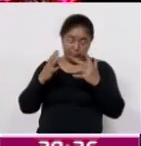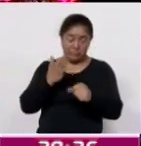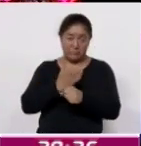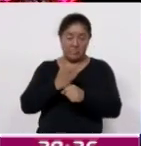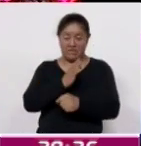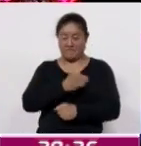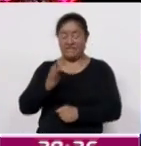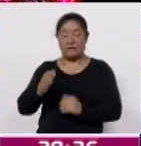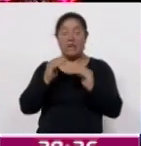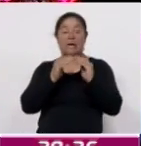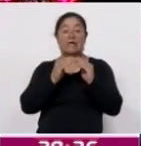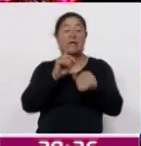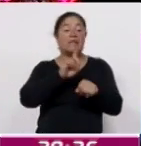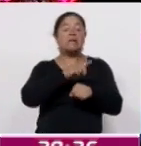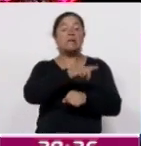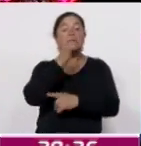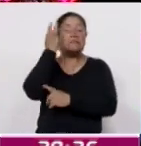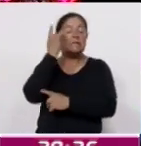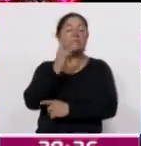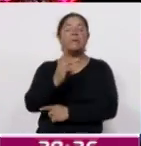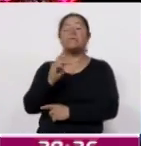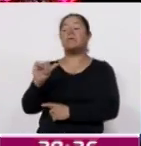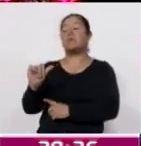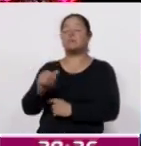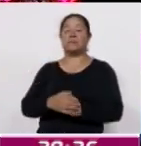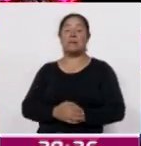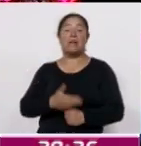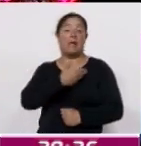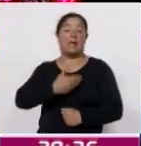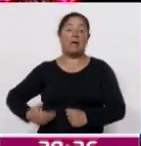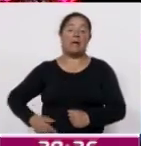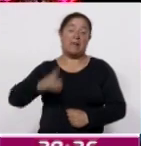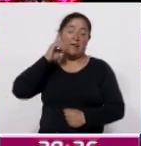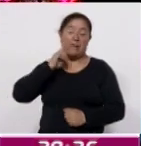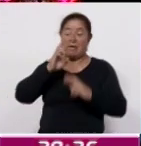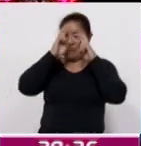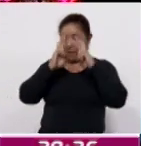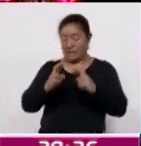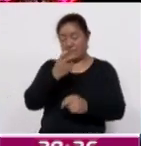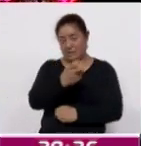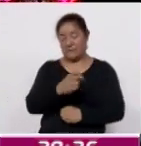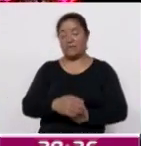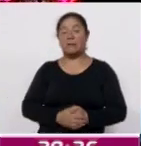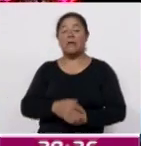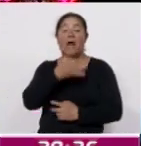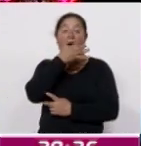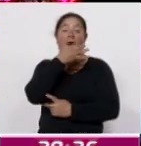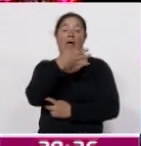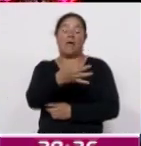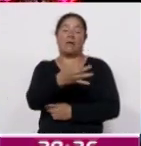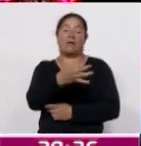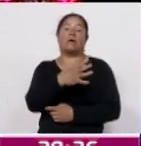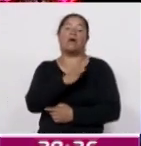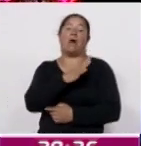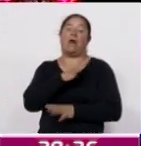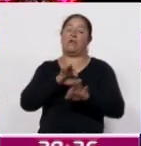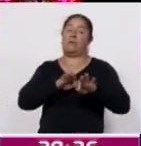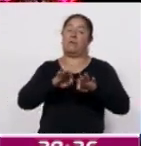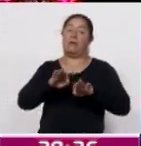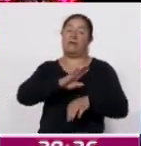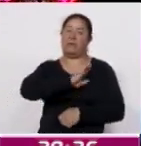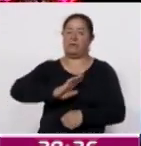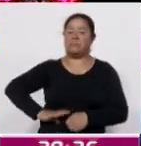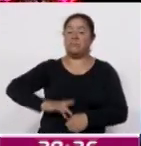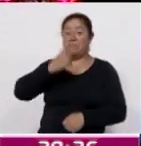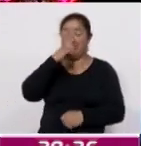de Día de San Pablo, Apetatitlán, donde la presidenta honorífica de dicha dependencia informó que está trabajando con los municipios para abrir